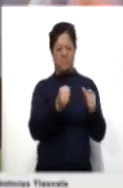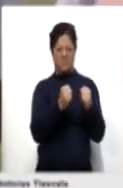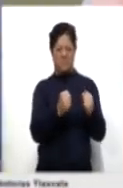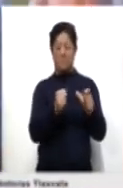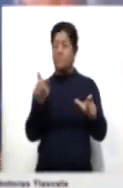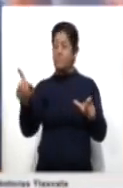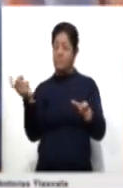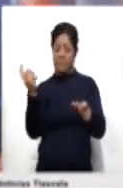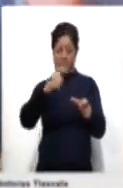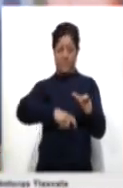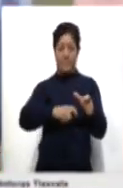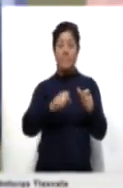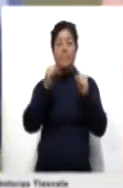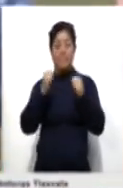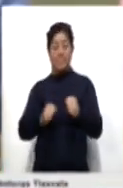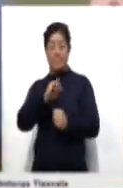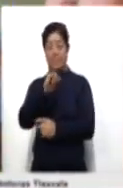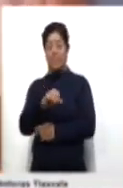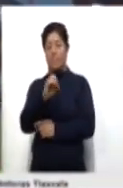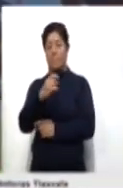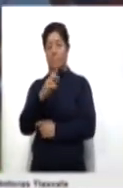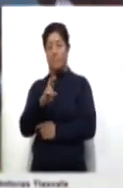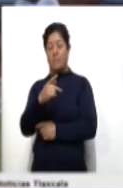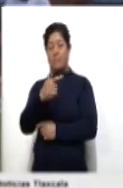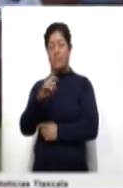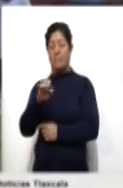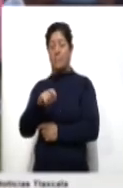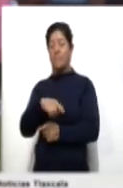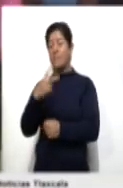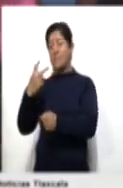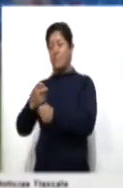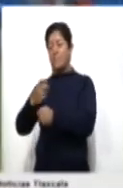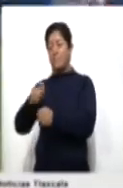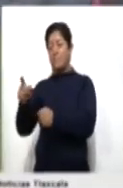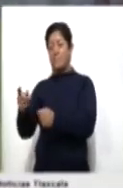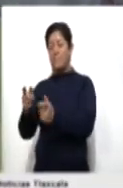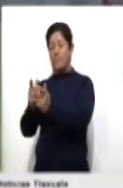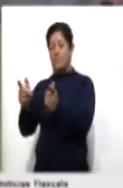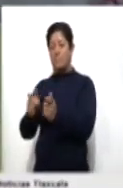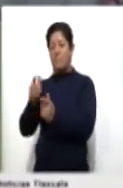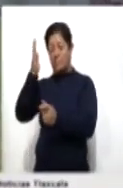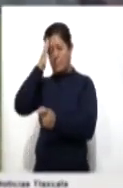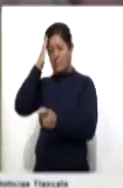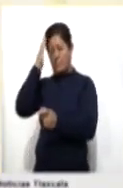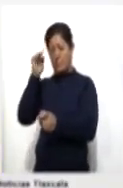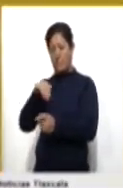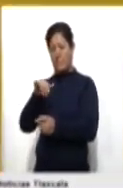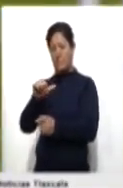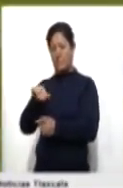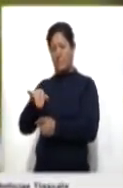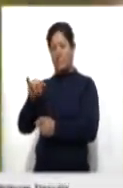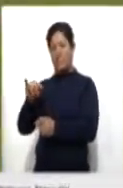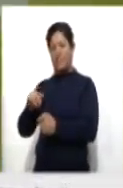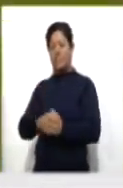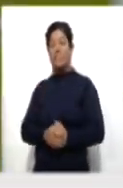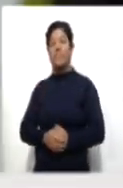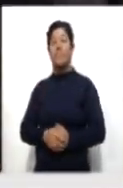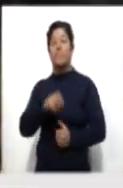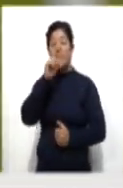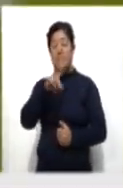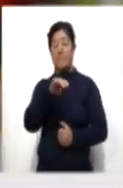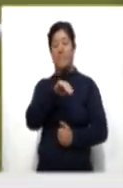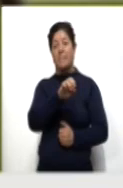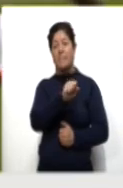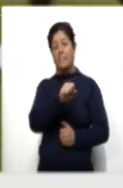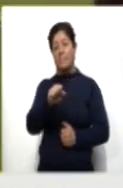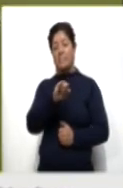aseguró Jorge Mas, cofundador del Inter Miami, en declaraciones al Miami Herald hace un tiempo. A su vez, el mismo Leo